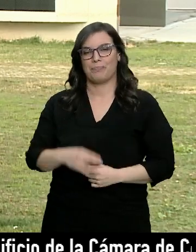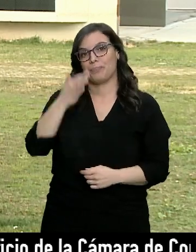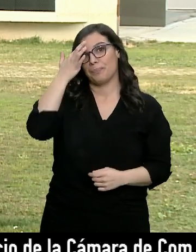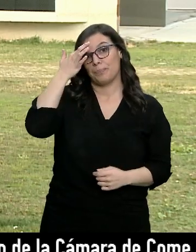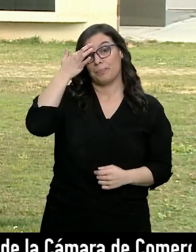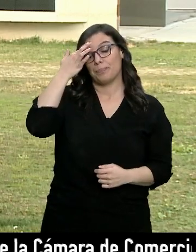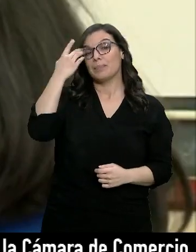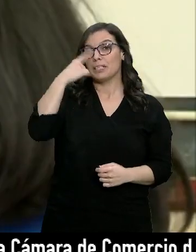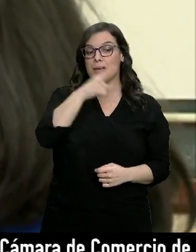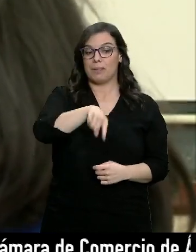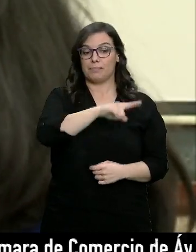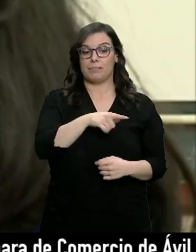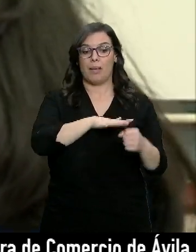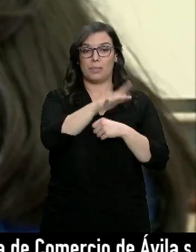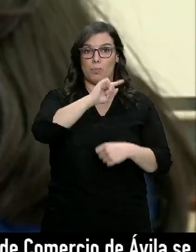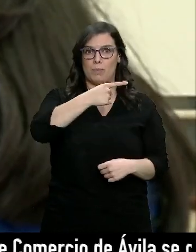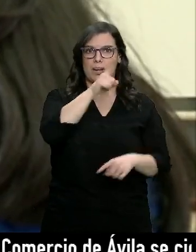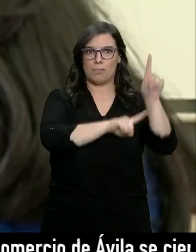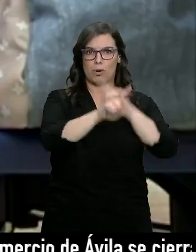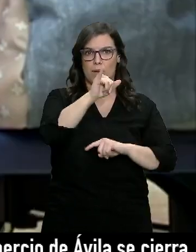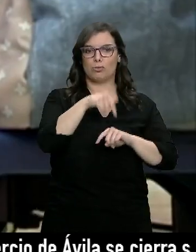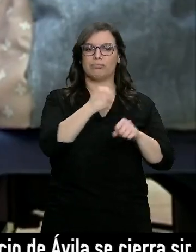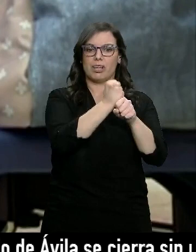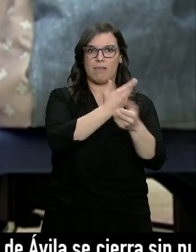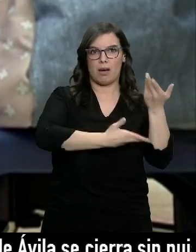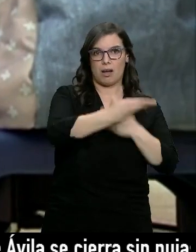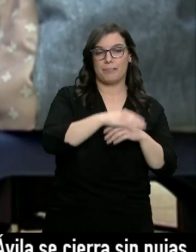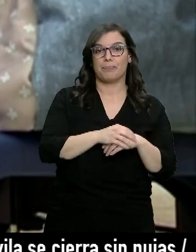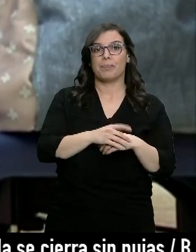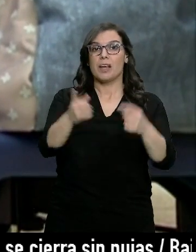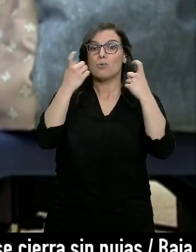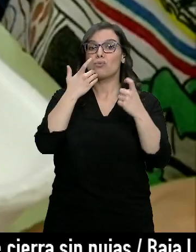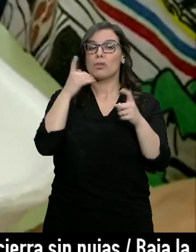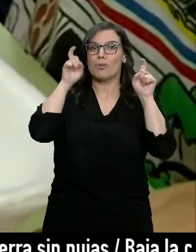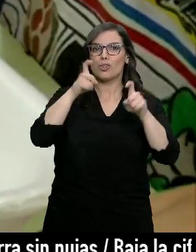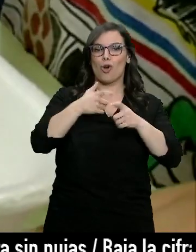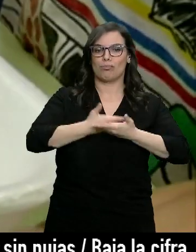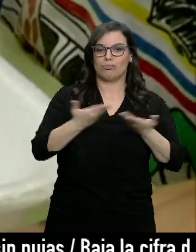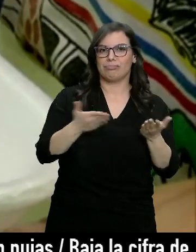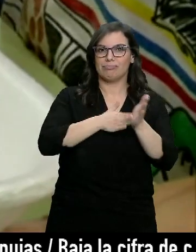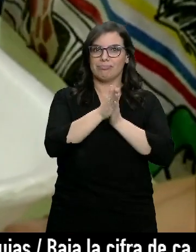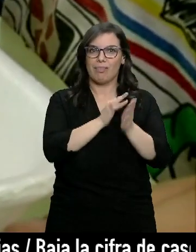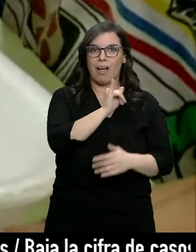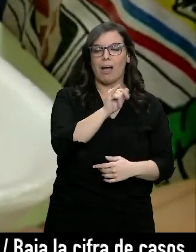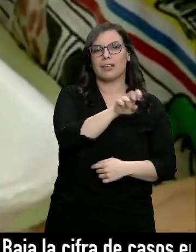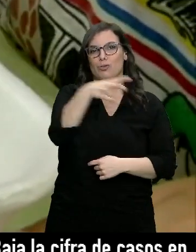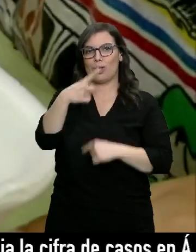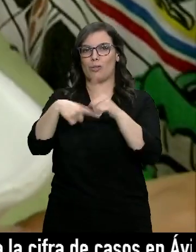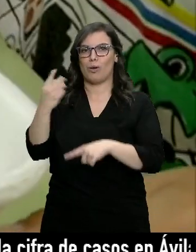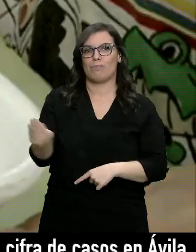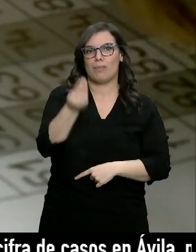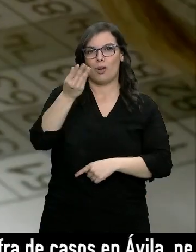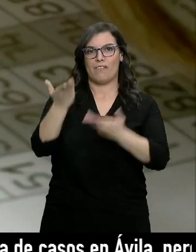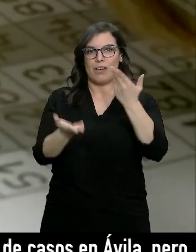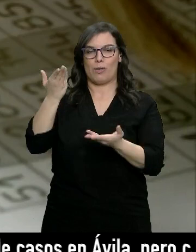primaria puede haber un problema y trabajan con ellos. Los alumnos con profesores motivados y con confianza obtienen mejores resultados en las